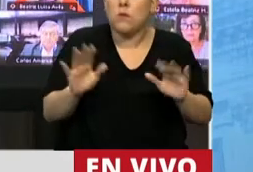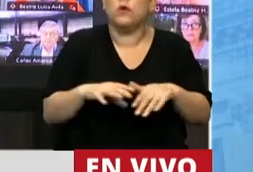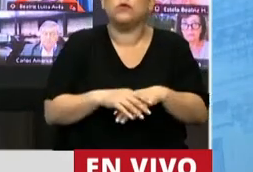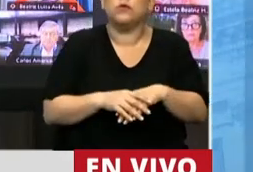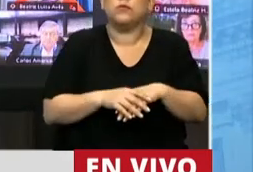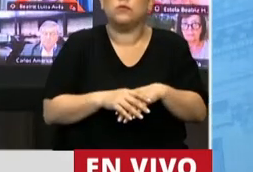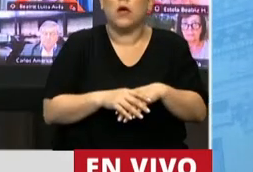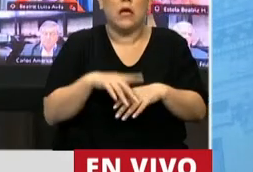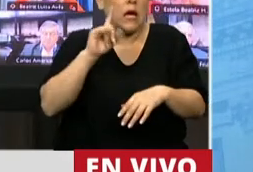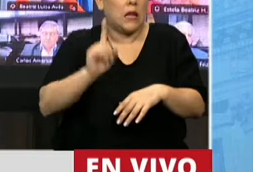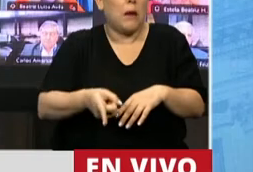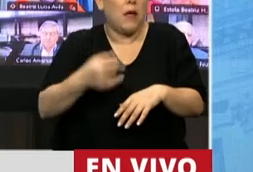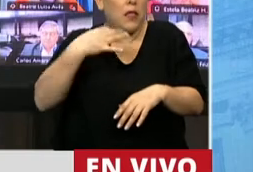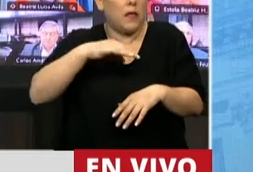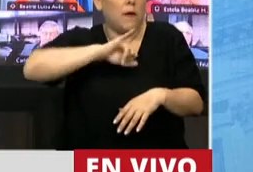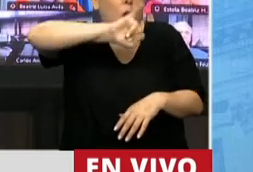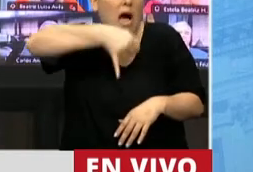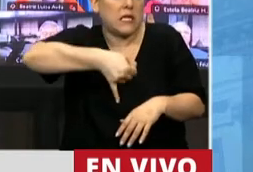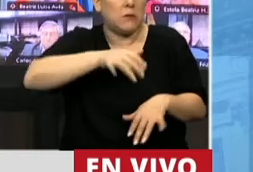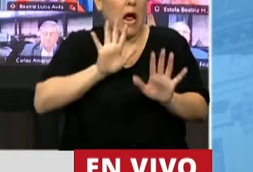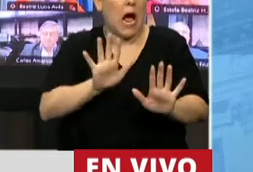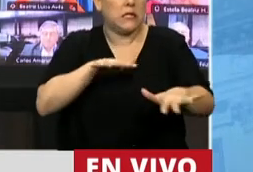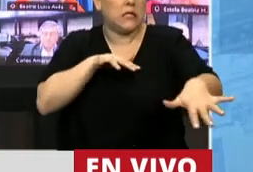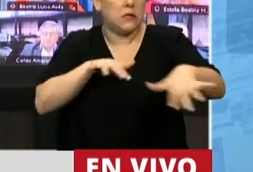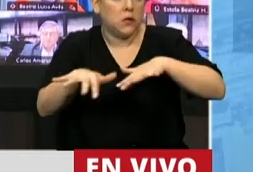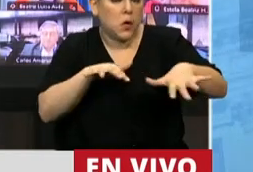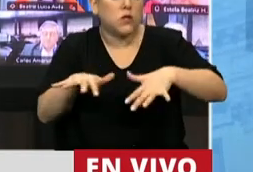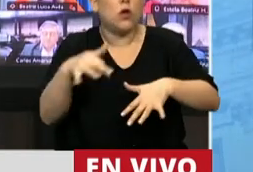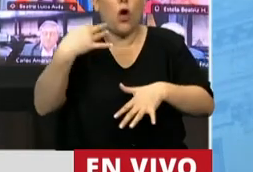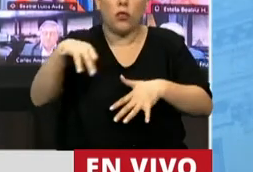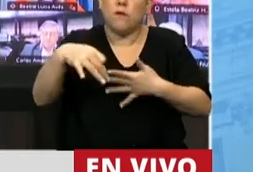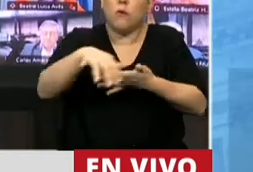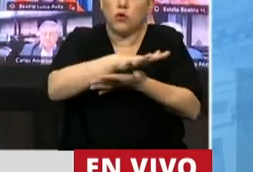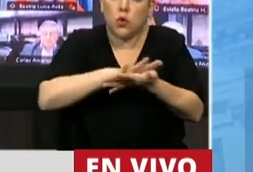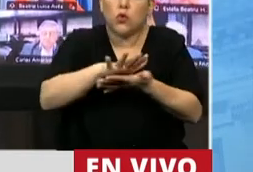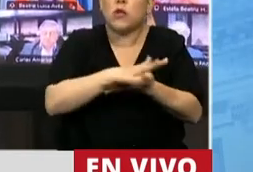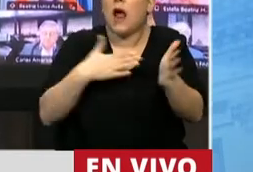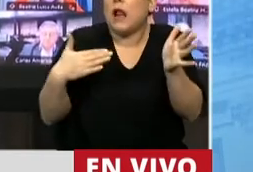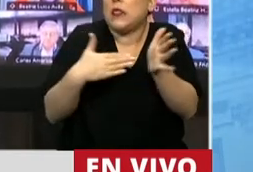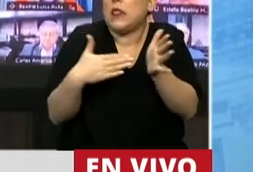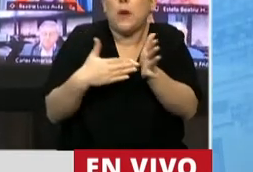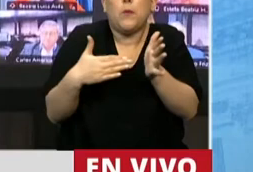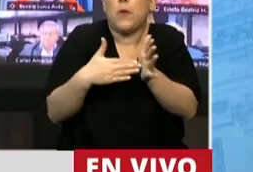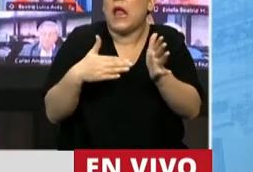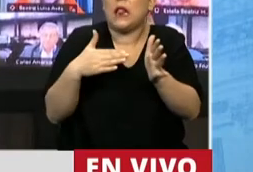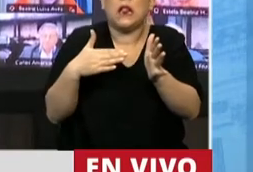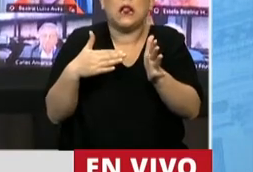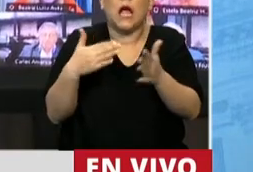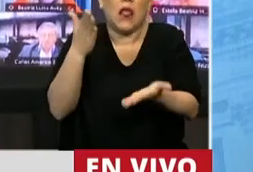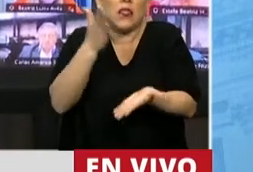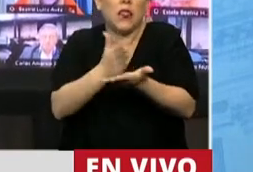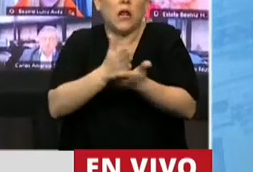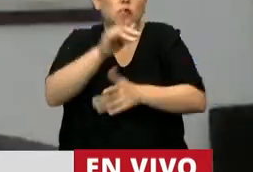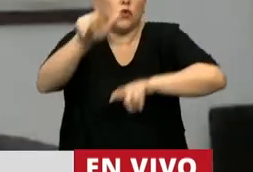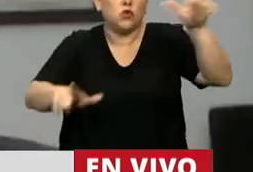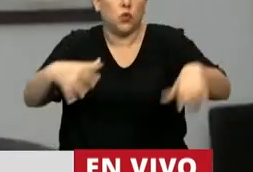Que deben ser asumidas y deben ser regladas conforme a las garantías constitucionales y a los derechos humanos.